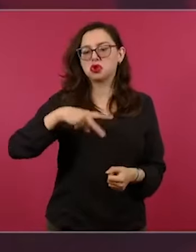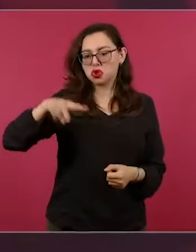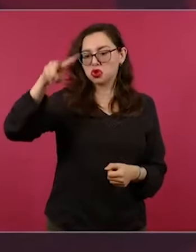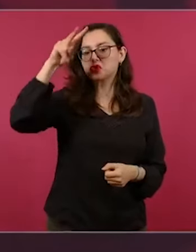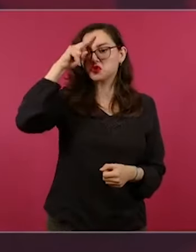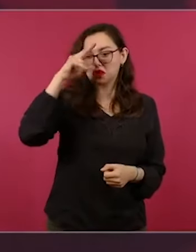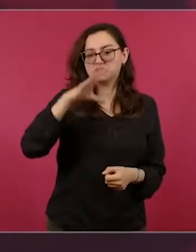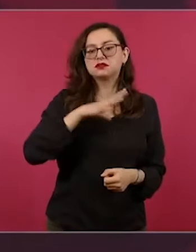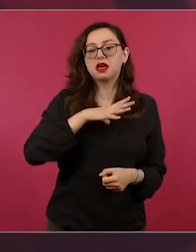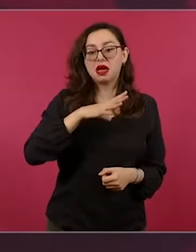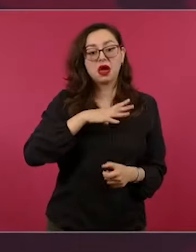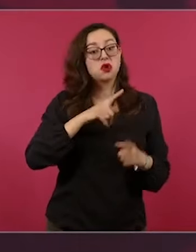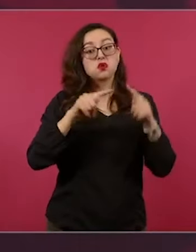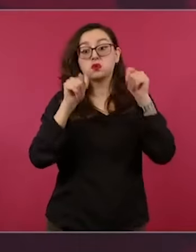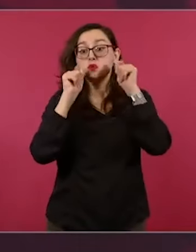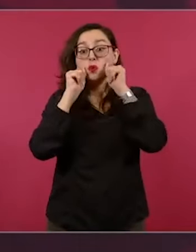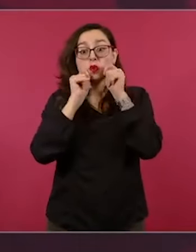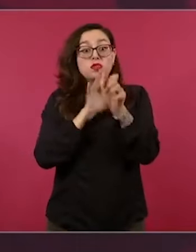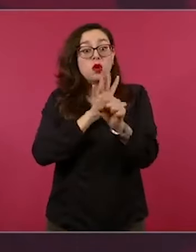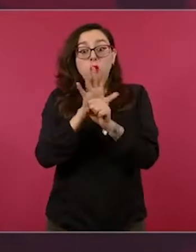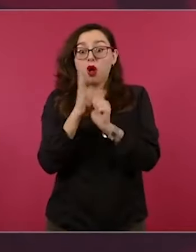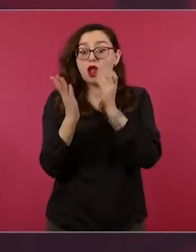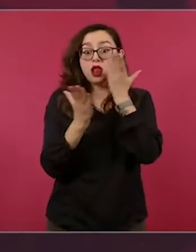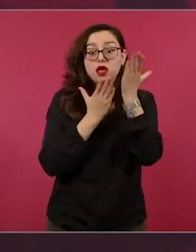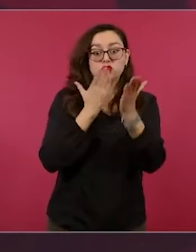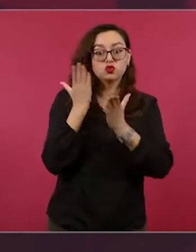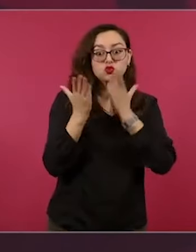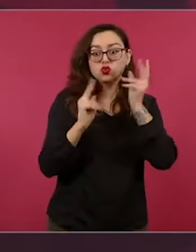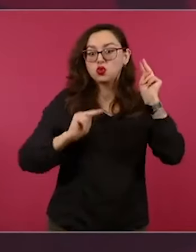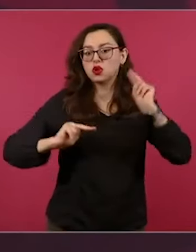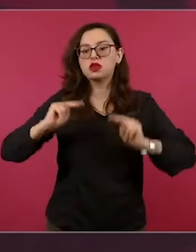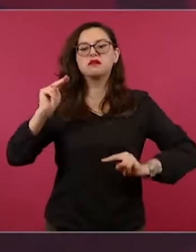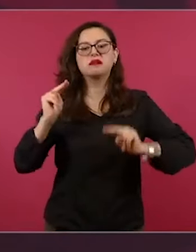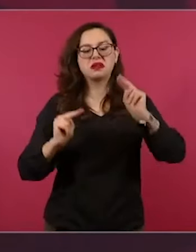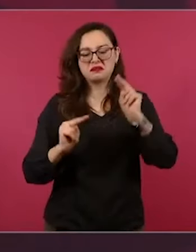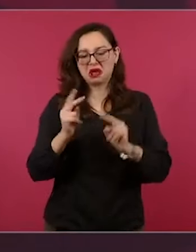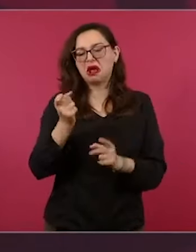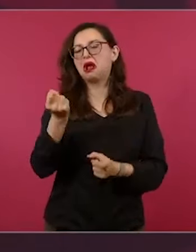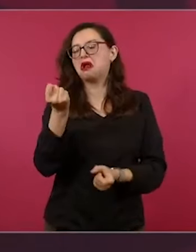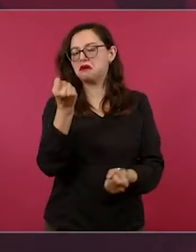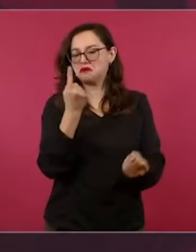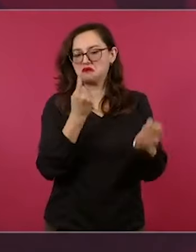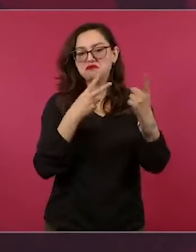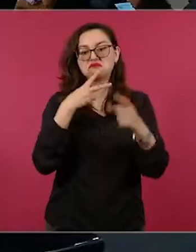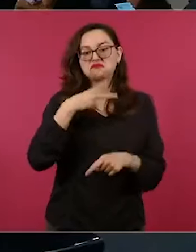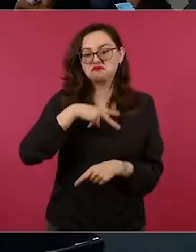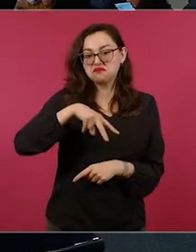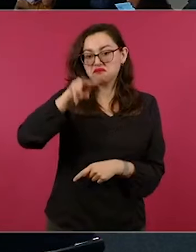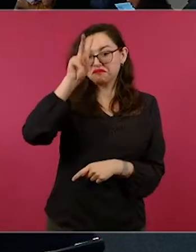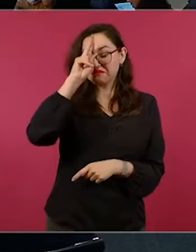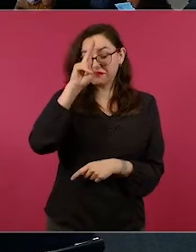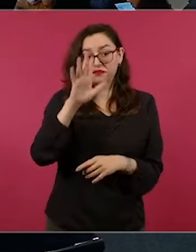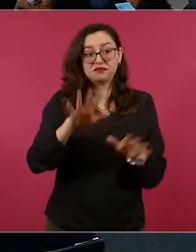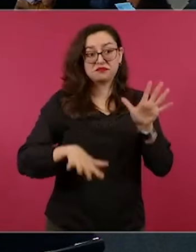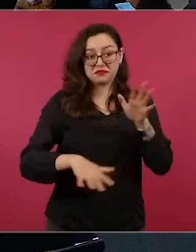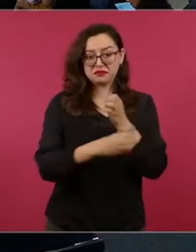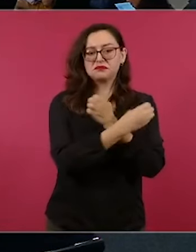niveles de escolaridad y no confundir educación con cultura.